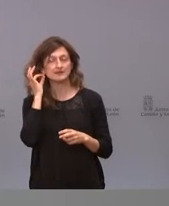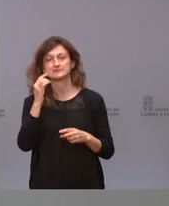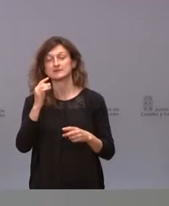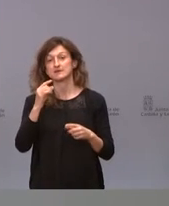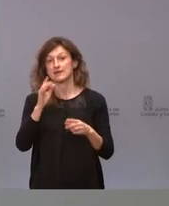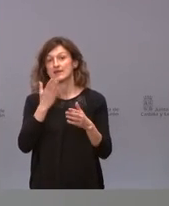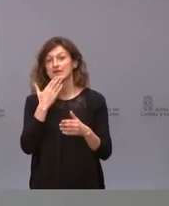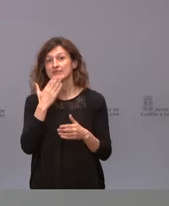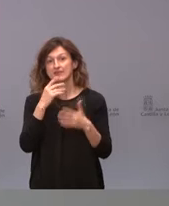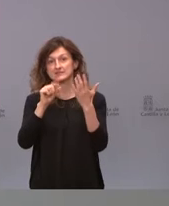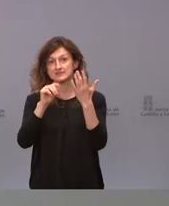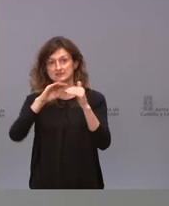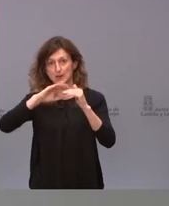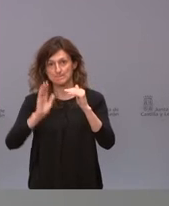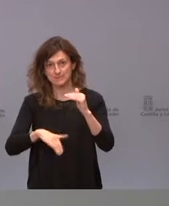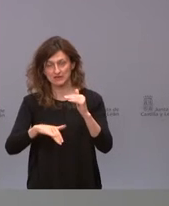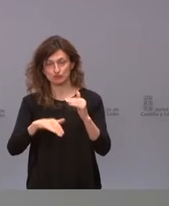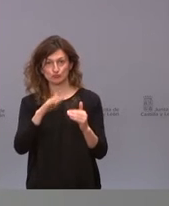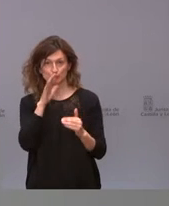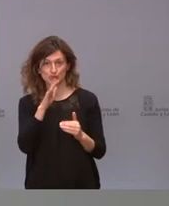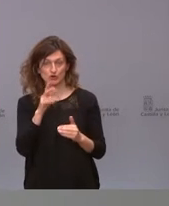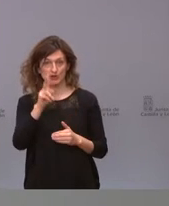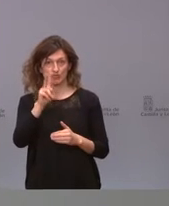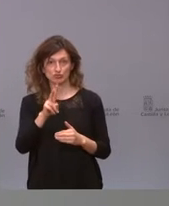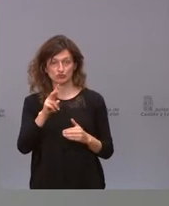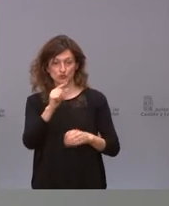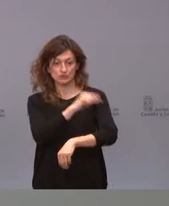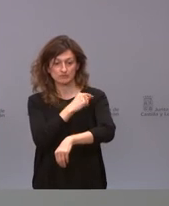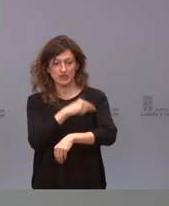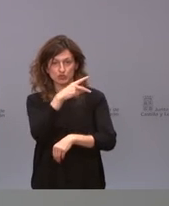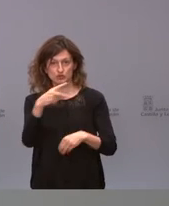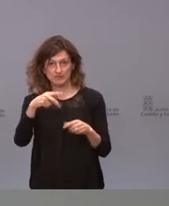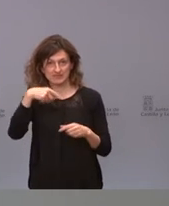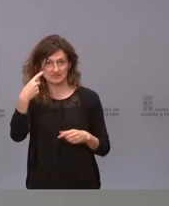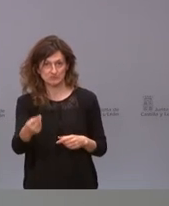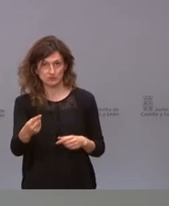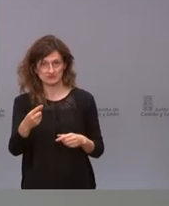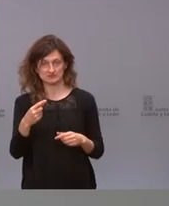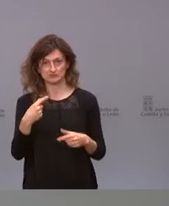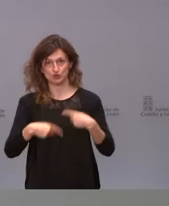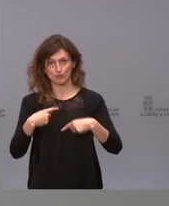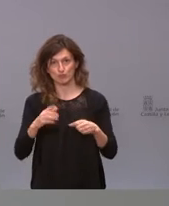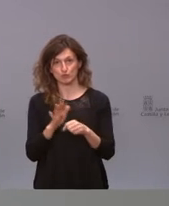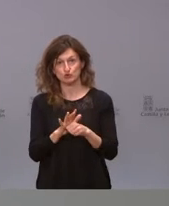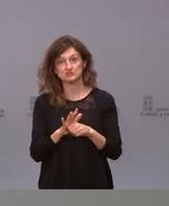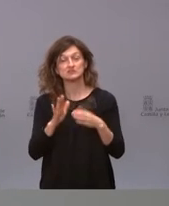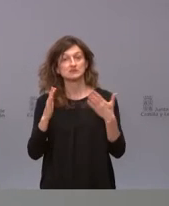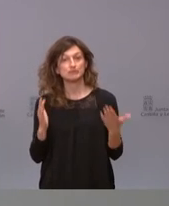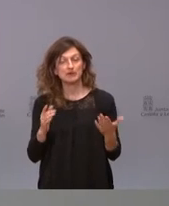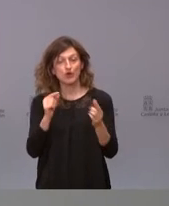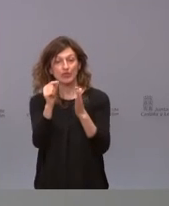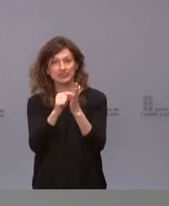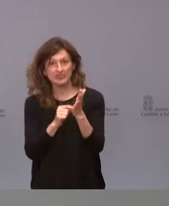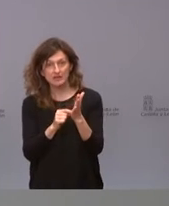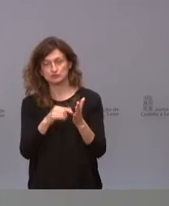edades inferiores a los 60 años en las dos primeras semanas de vacunación. Sin embargo, consideran que con los datos que tienen y